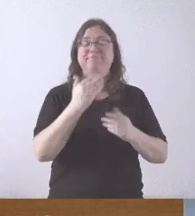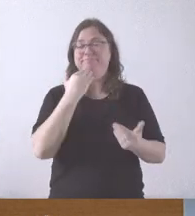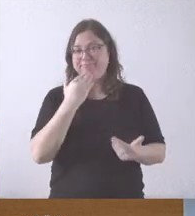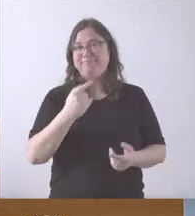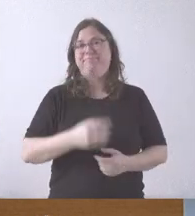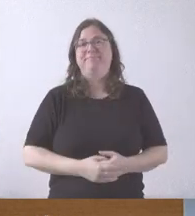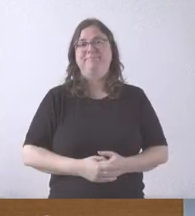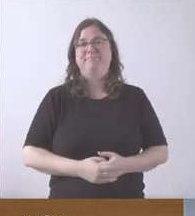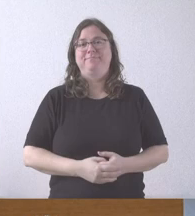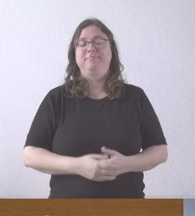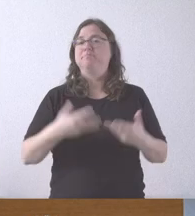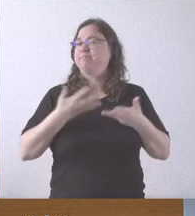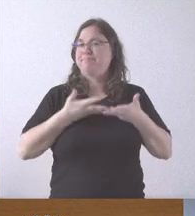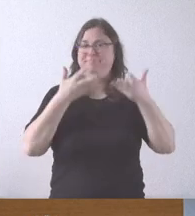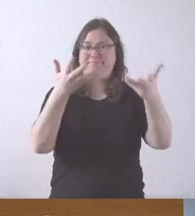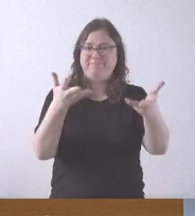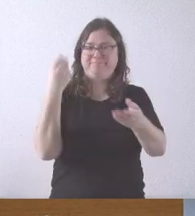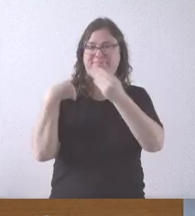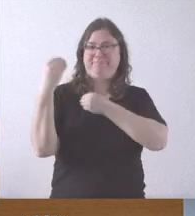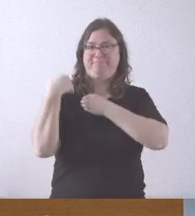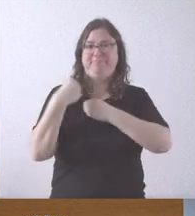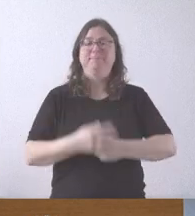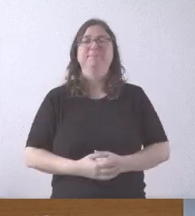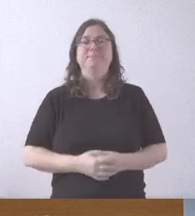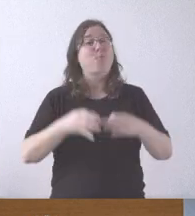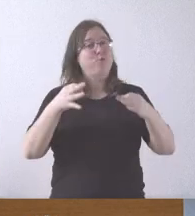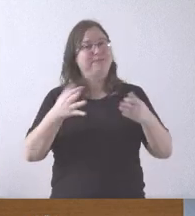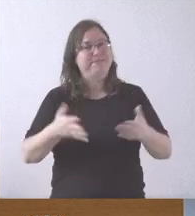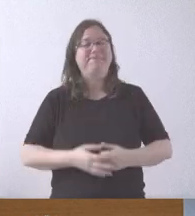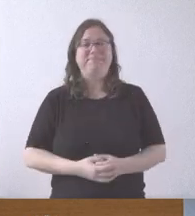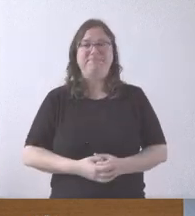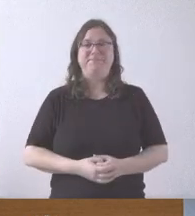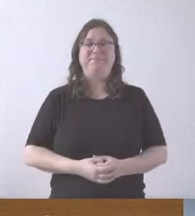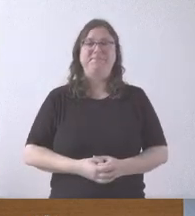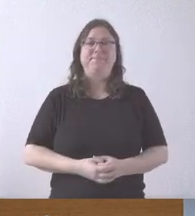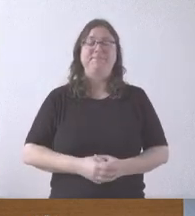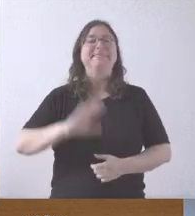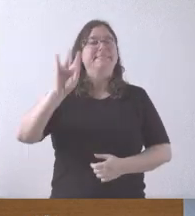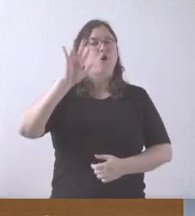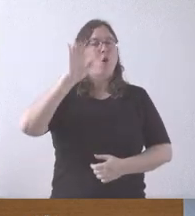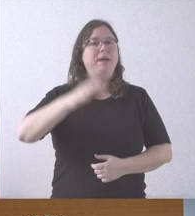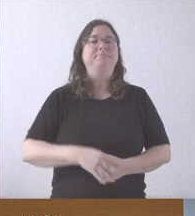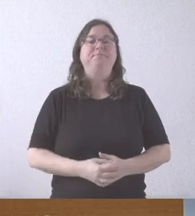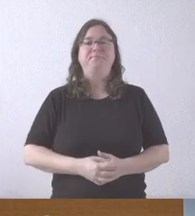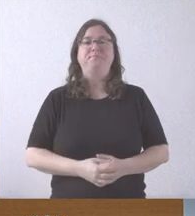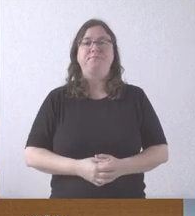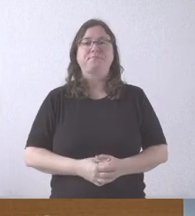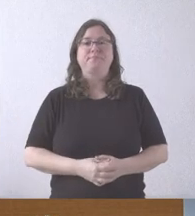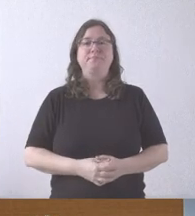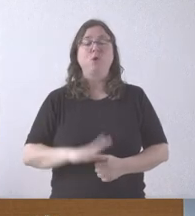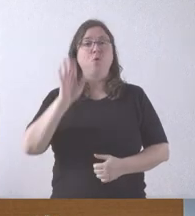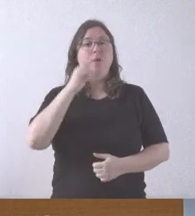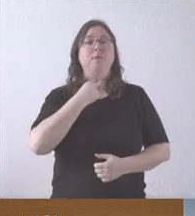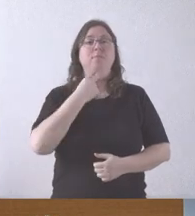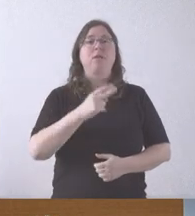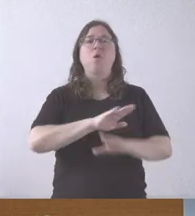contestar, pues a su disposición quedo como procuro hacer siempre. Sí, hola. Portavoz. Sobre el